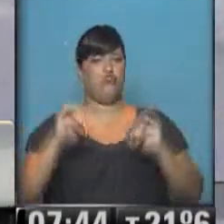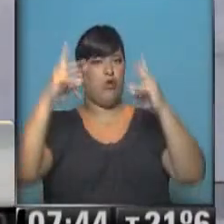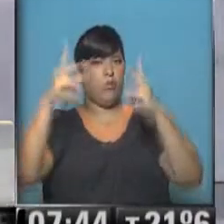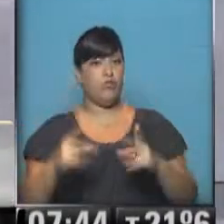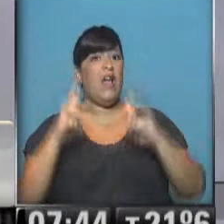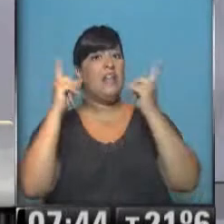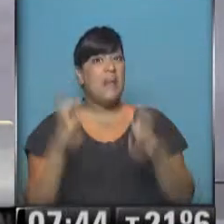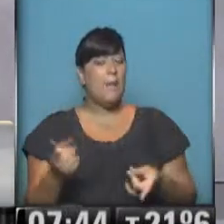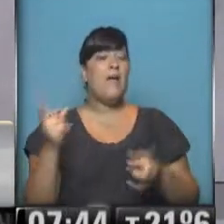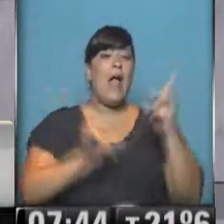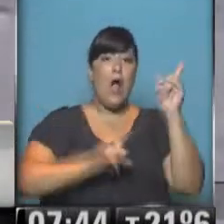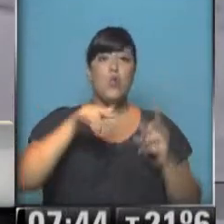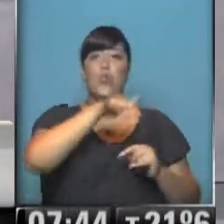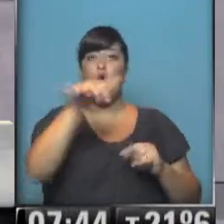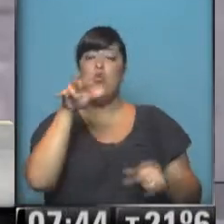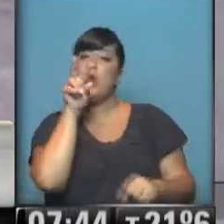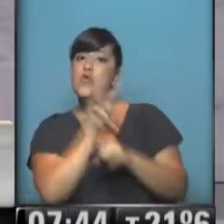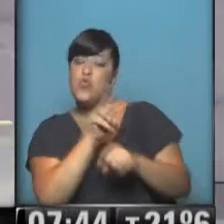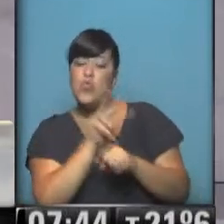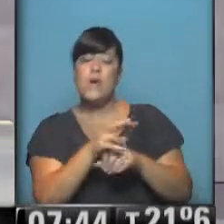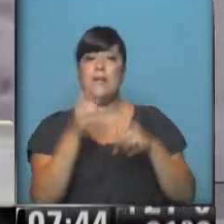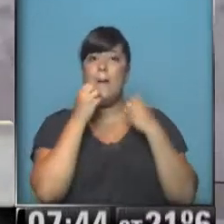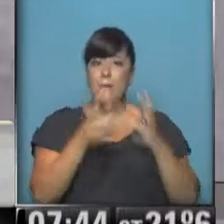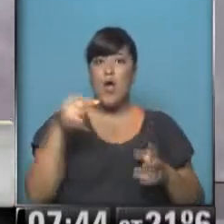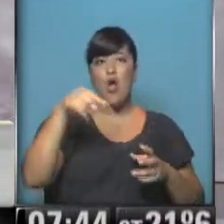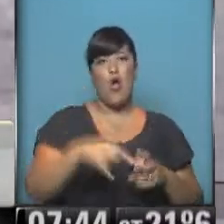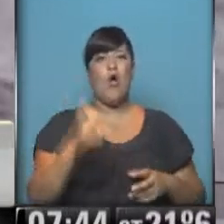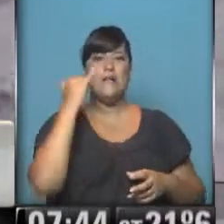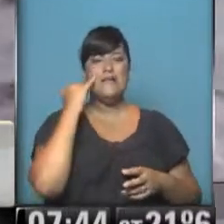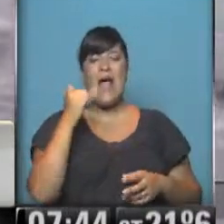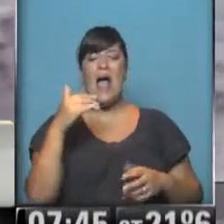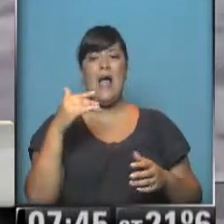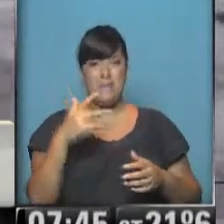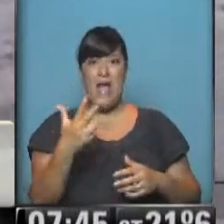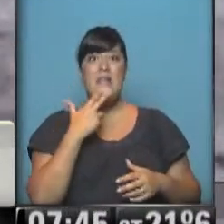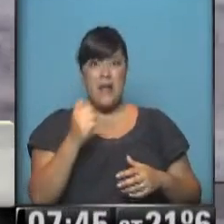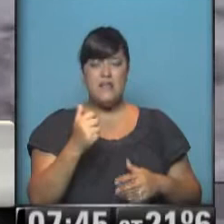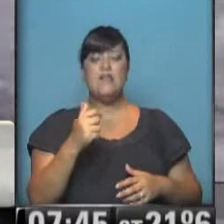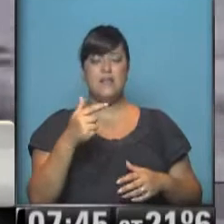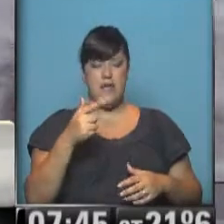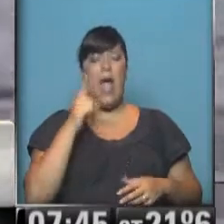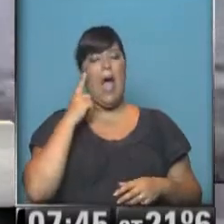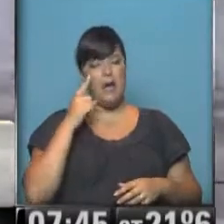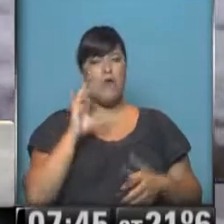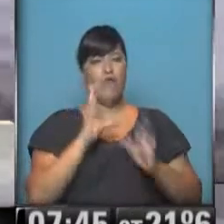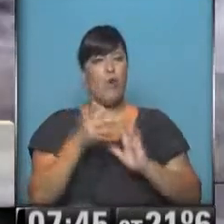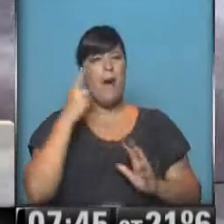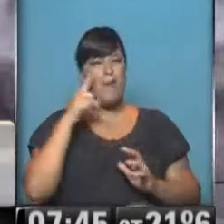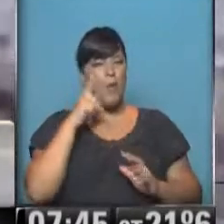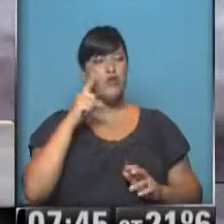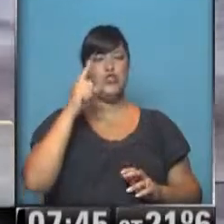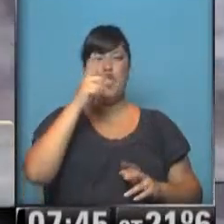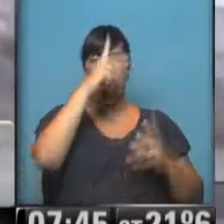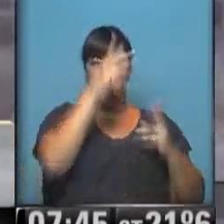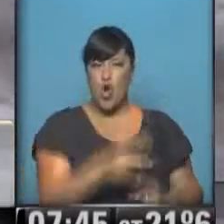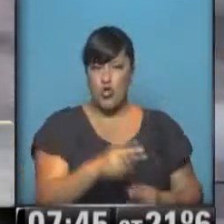seguridad y para evitar riesgos de vida, se ha producido un corte selectivo de la energía eléctrica en el caso de Villayen, de Mendiolás,